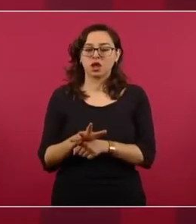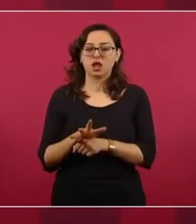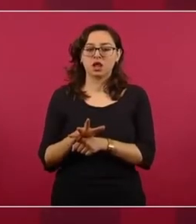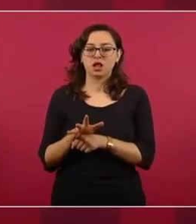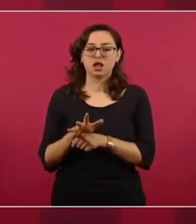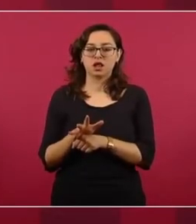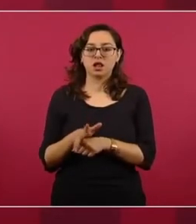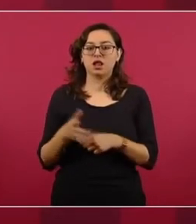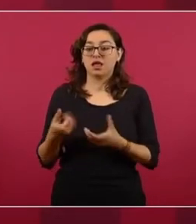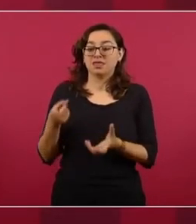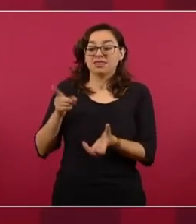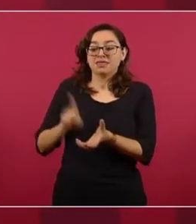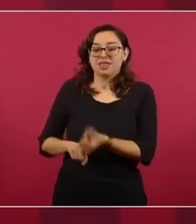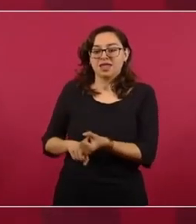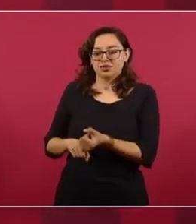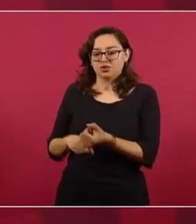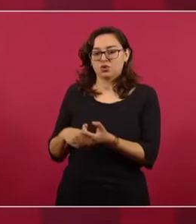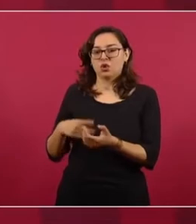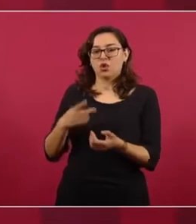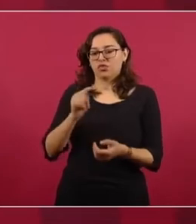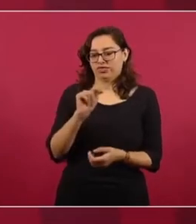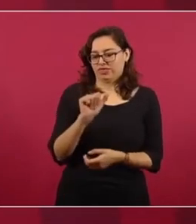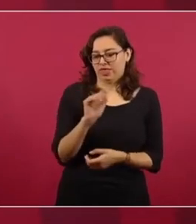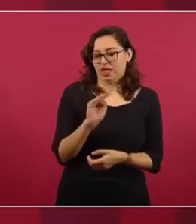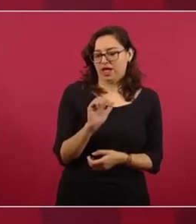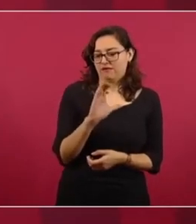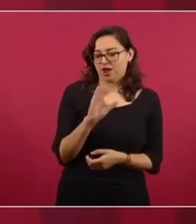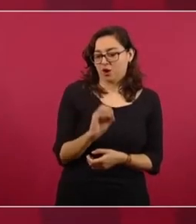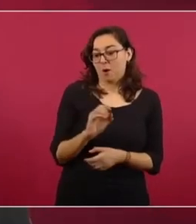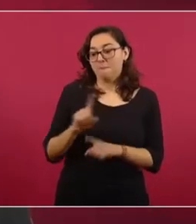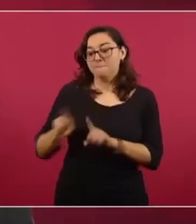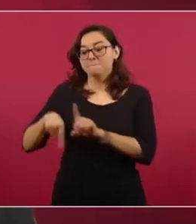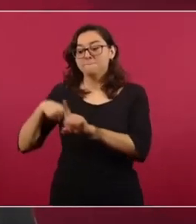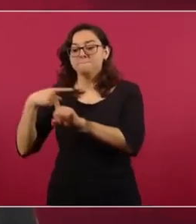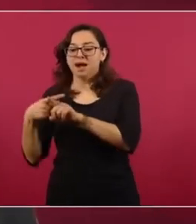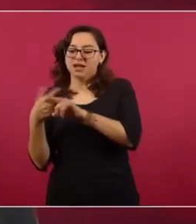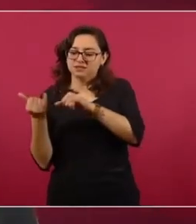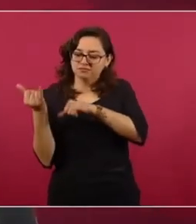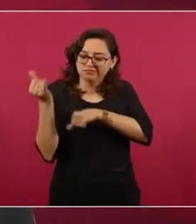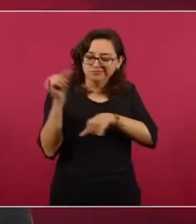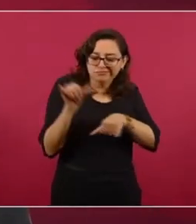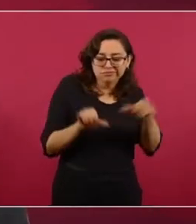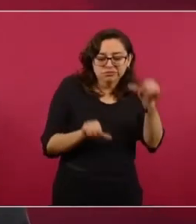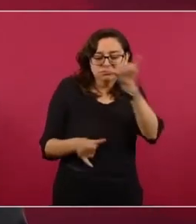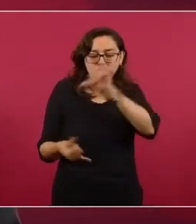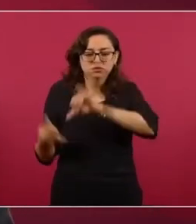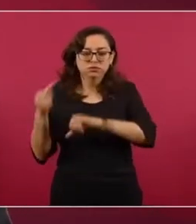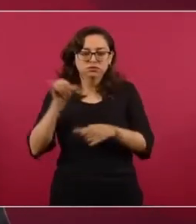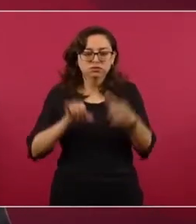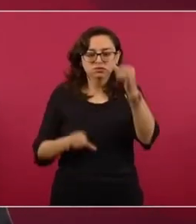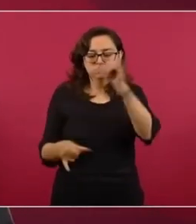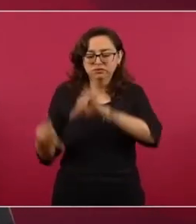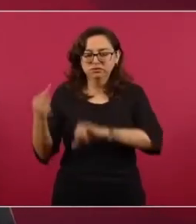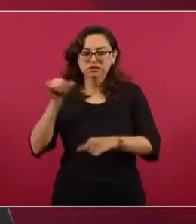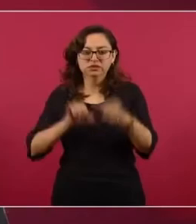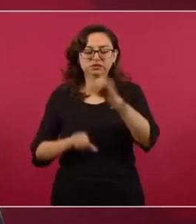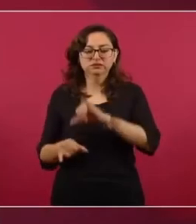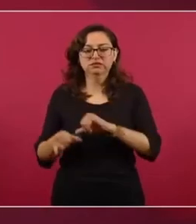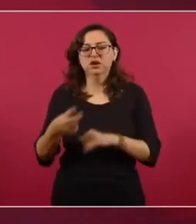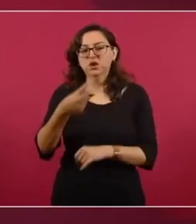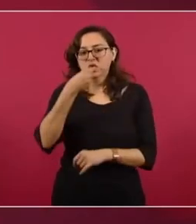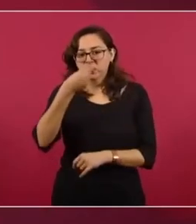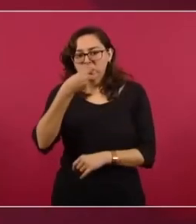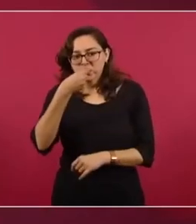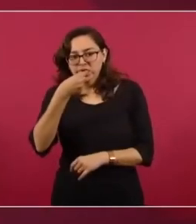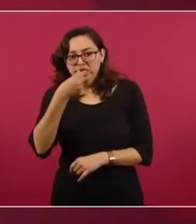todas estas sustancias, metales pesados y otras sustancias orgánicas e inorgánicas que por sí mismos los vapeadores